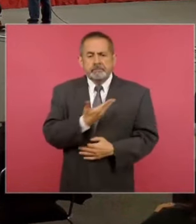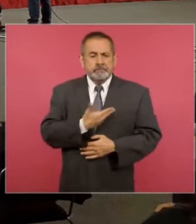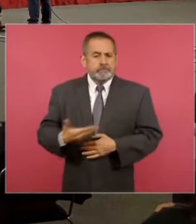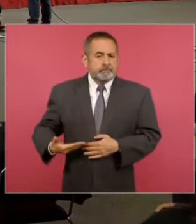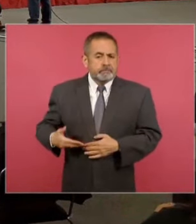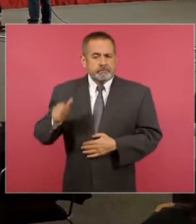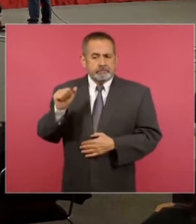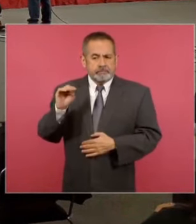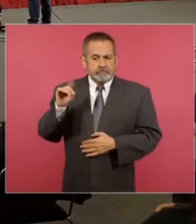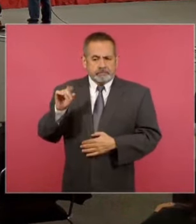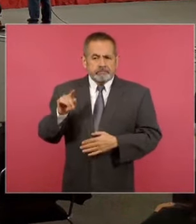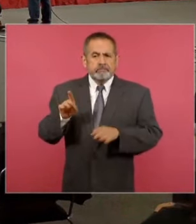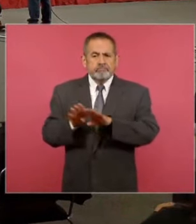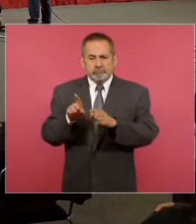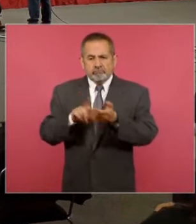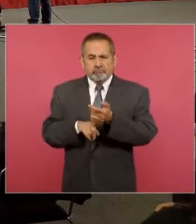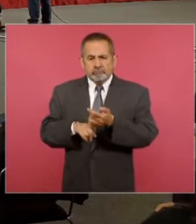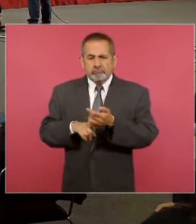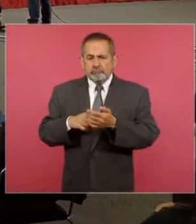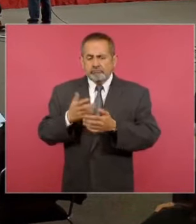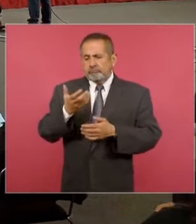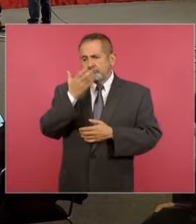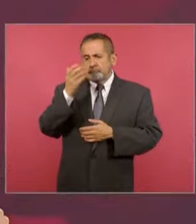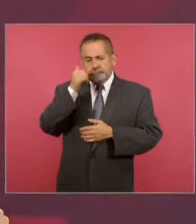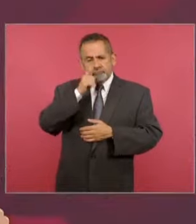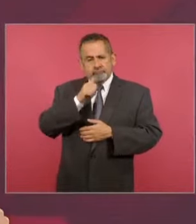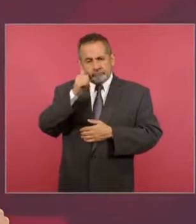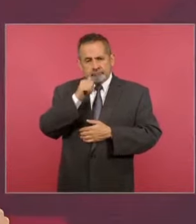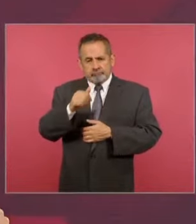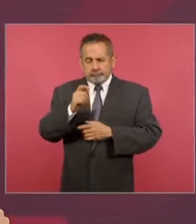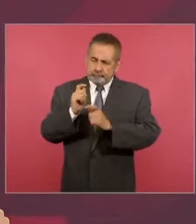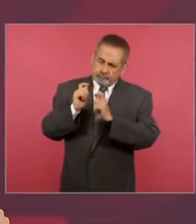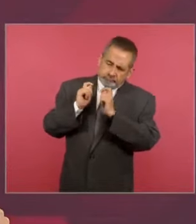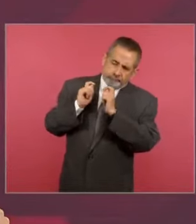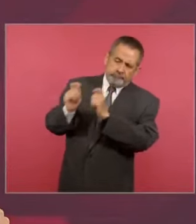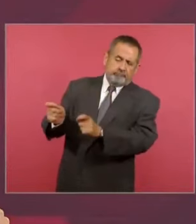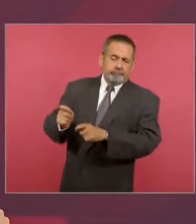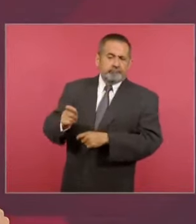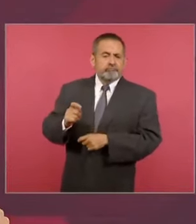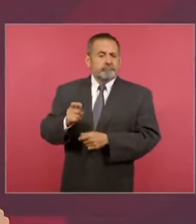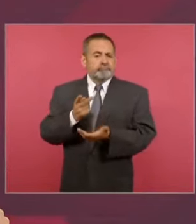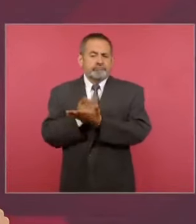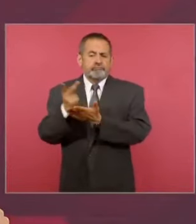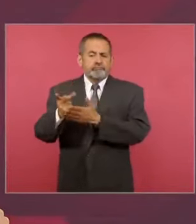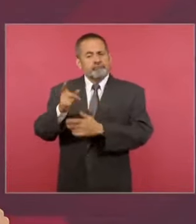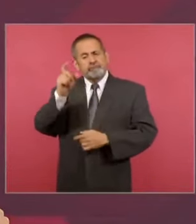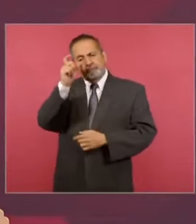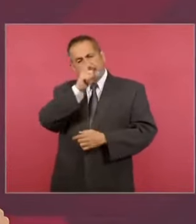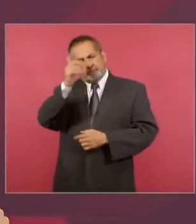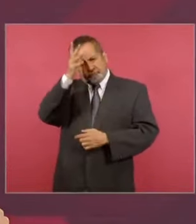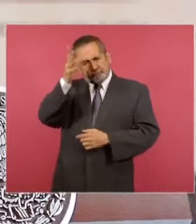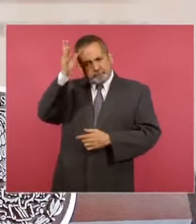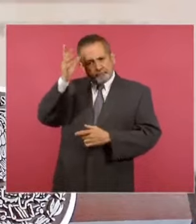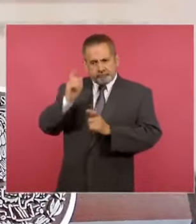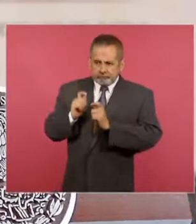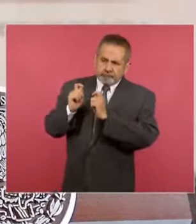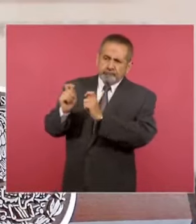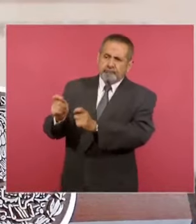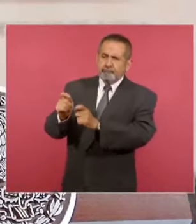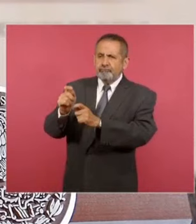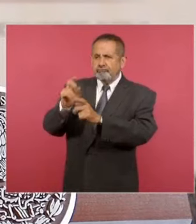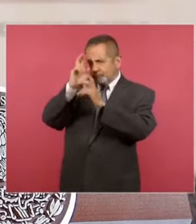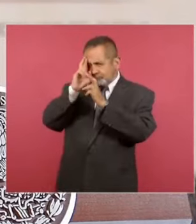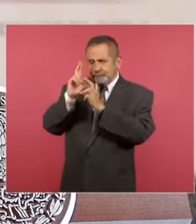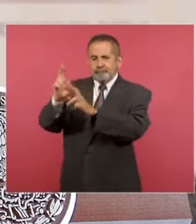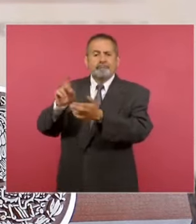impuso de manera póstuma la Orden Mexicana del Águila Azteca al presidente Salvador Allende